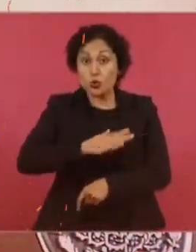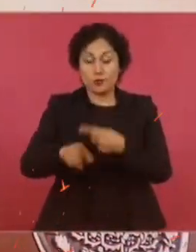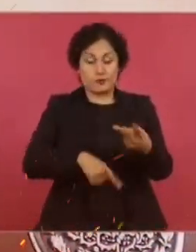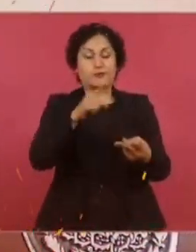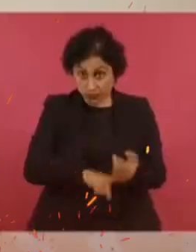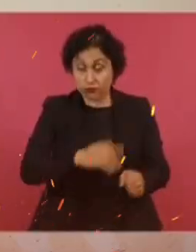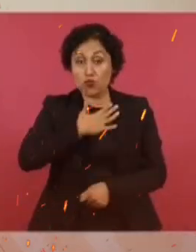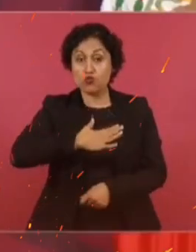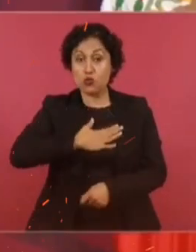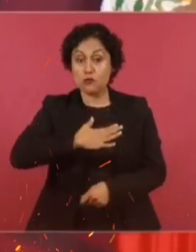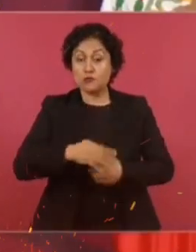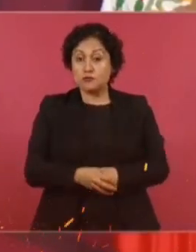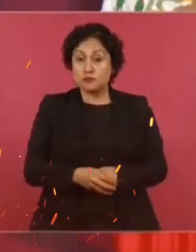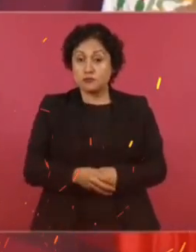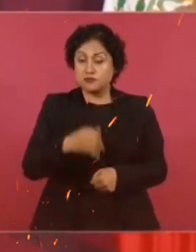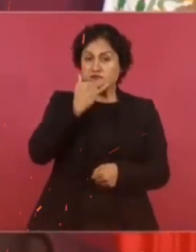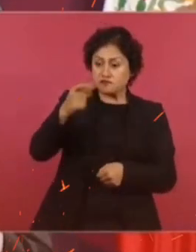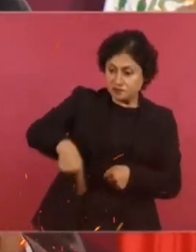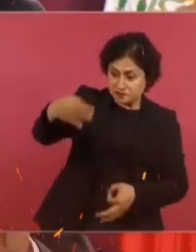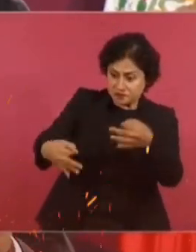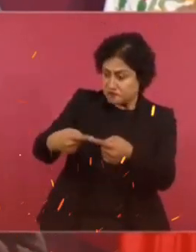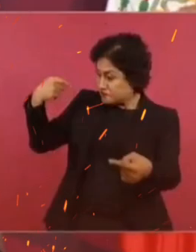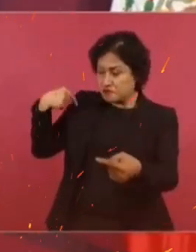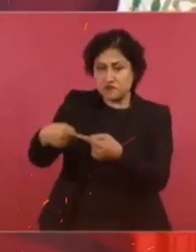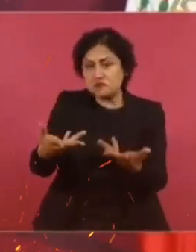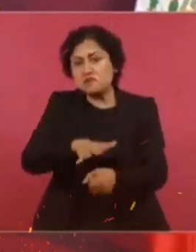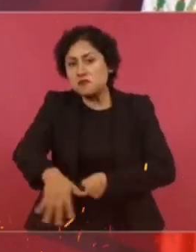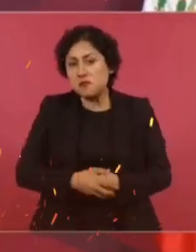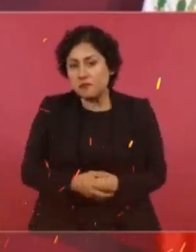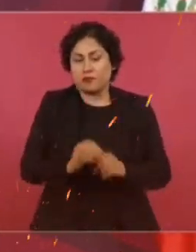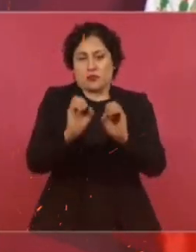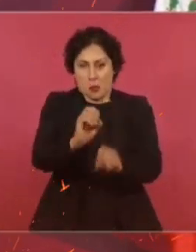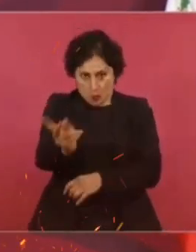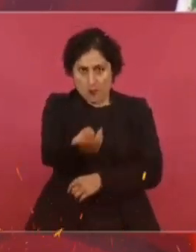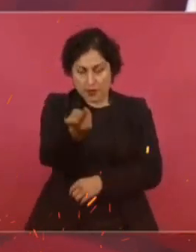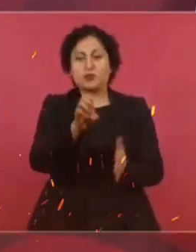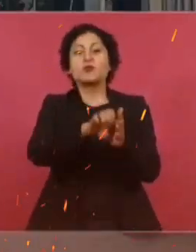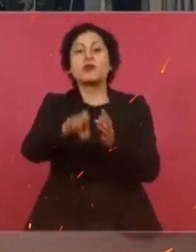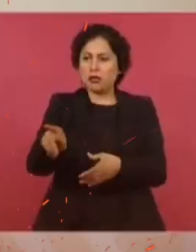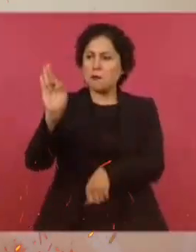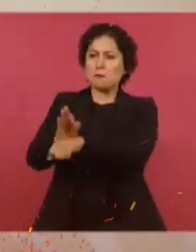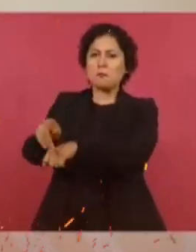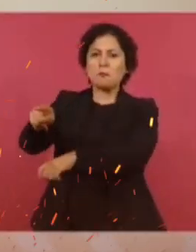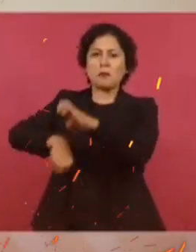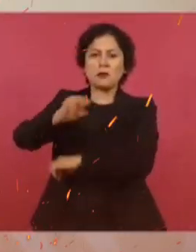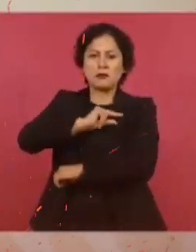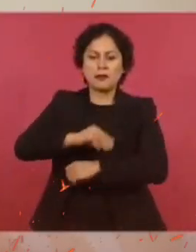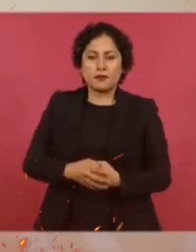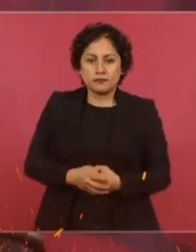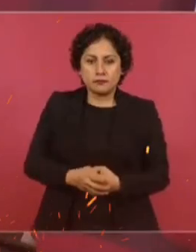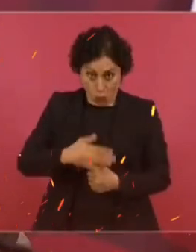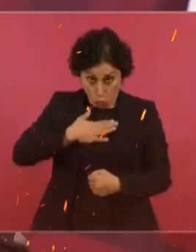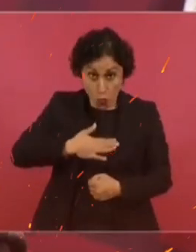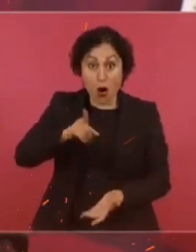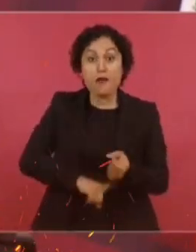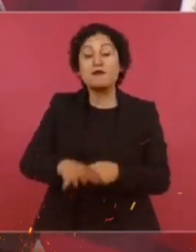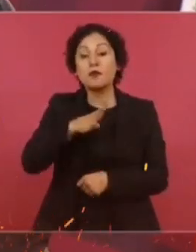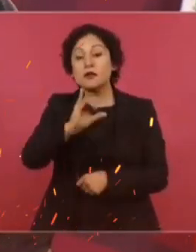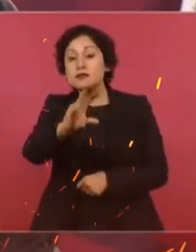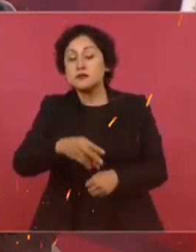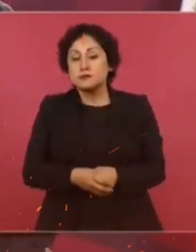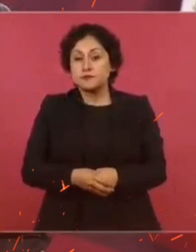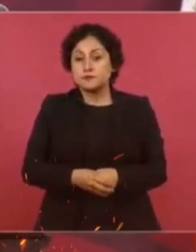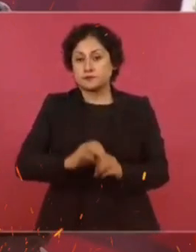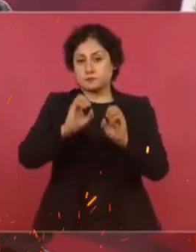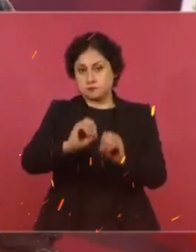privatizó el petróleo. ¿Qué han hecho? Hubo justicia cuando se privatizaron las pensiones de los trabajadores. Hubo justicia cuando se mantuvo